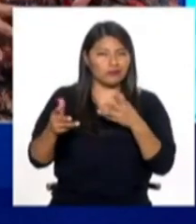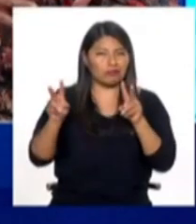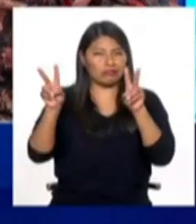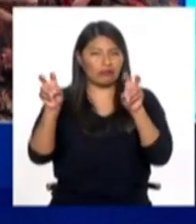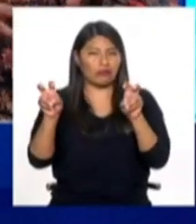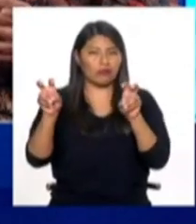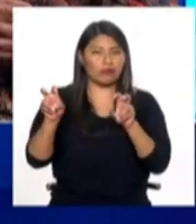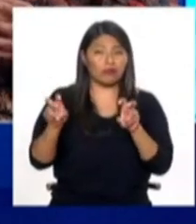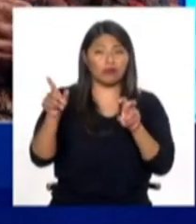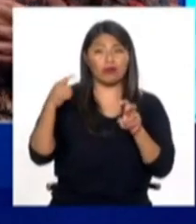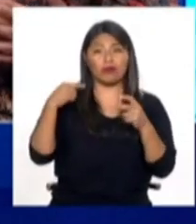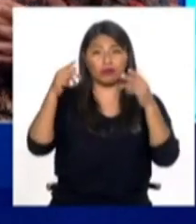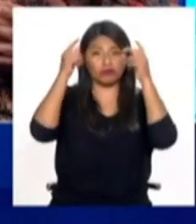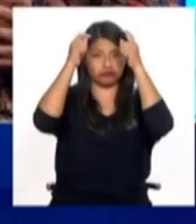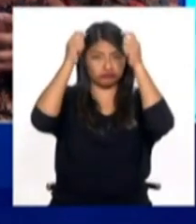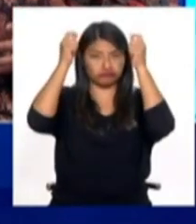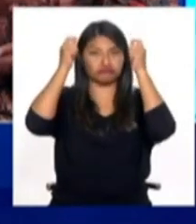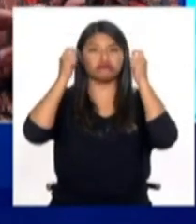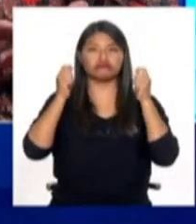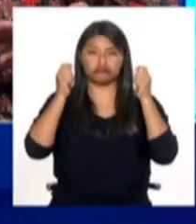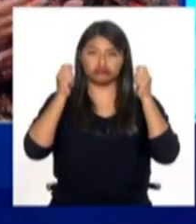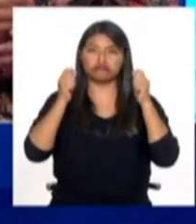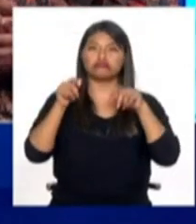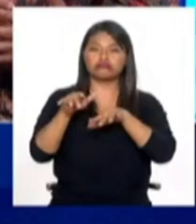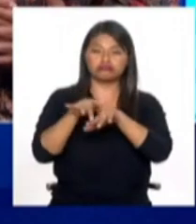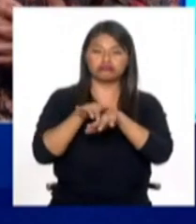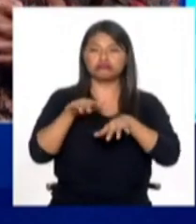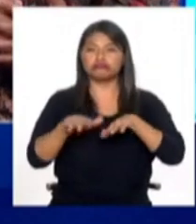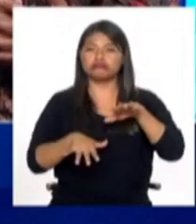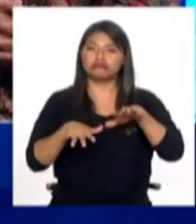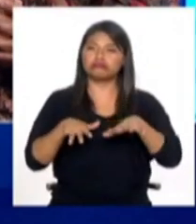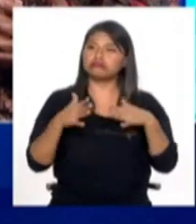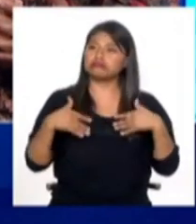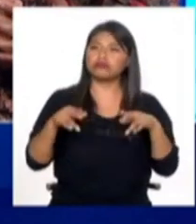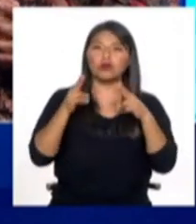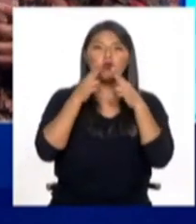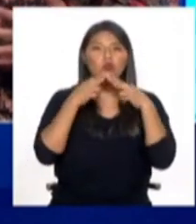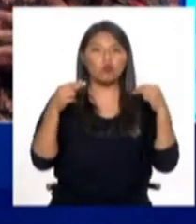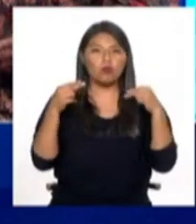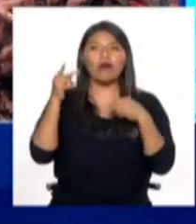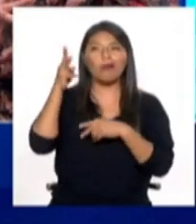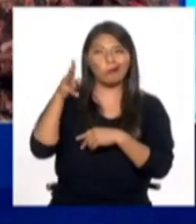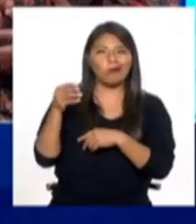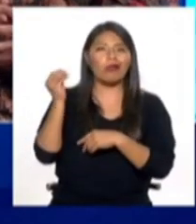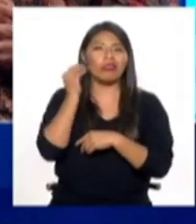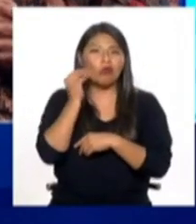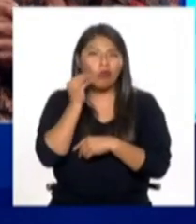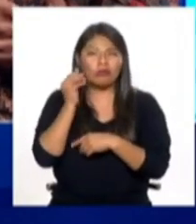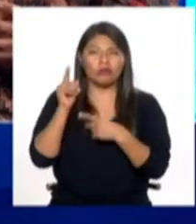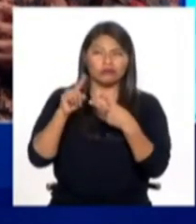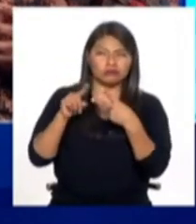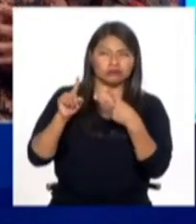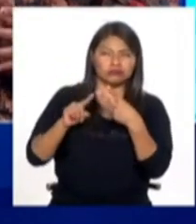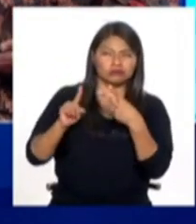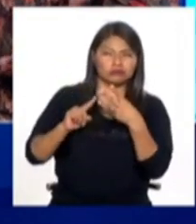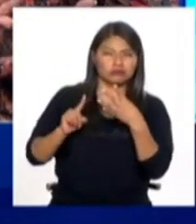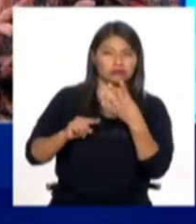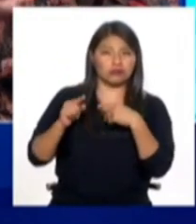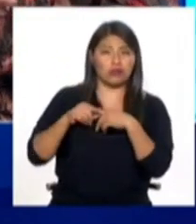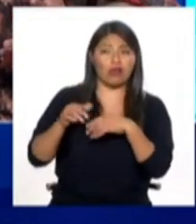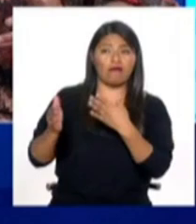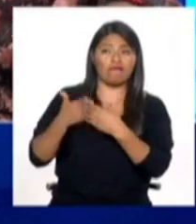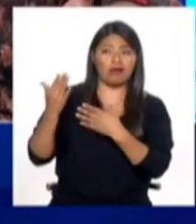La persona andina que es más bien inocente, que eventualmente es tonta y que es fácil de